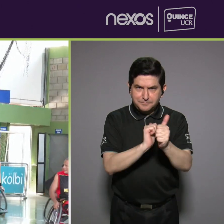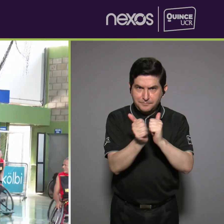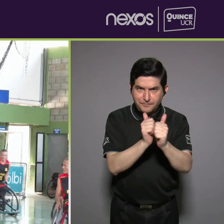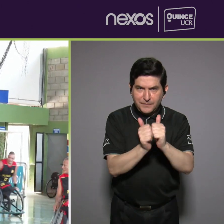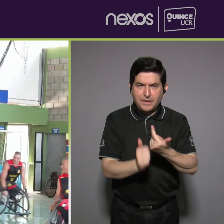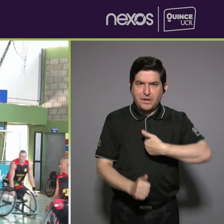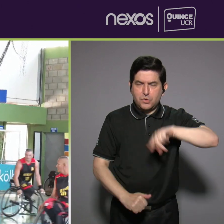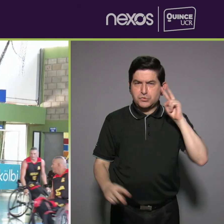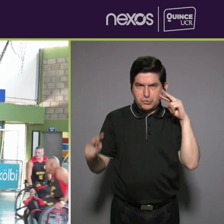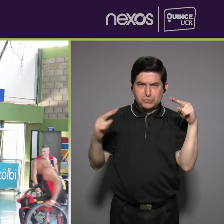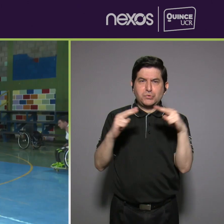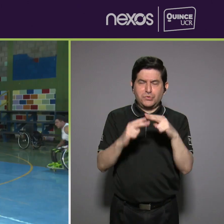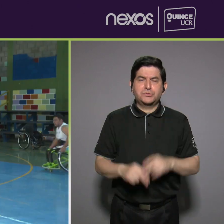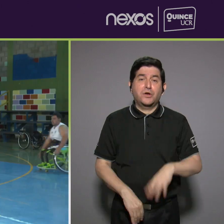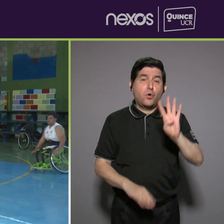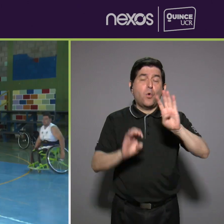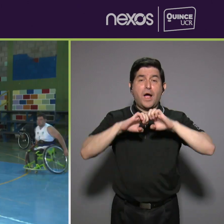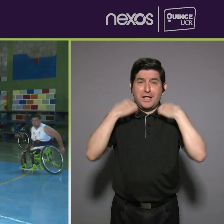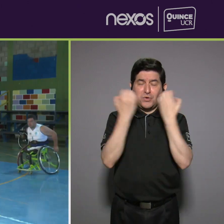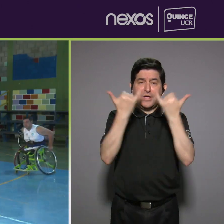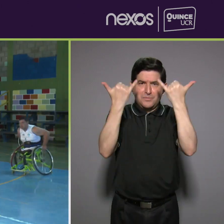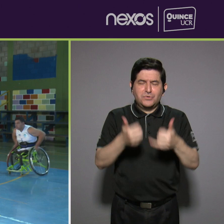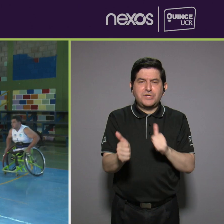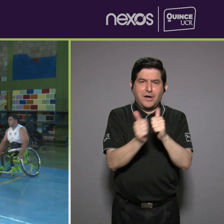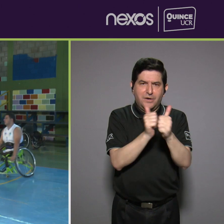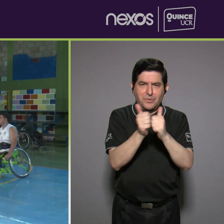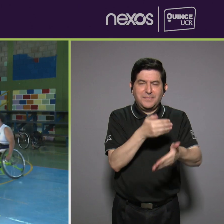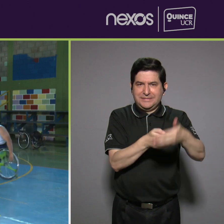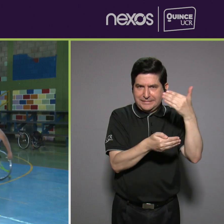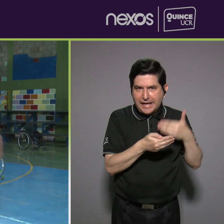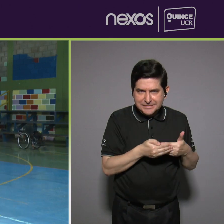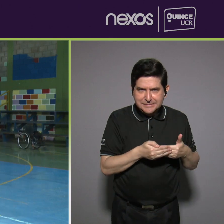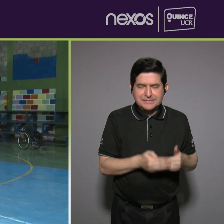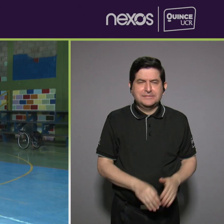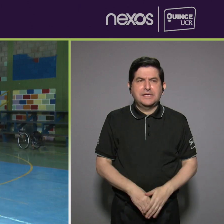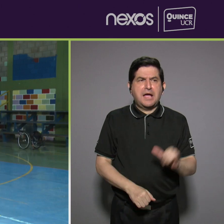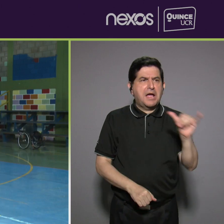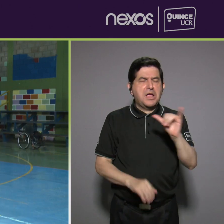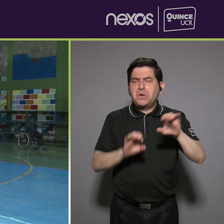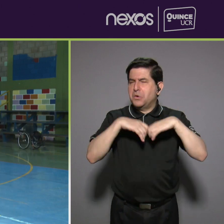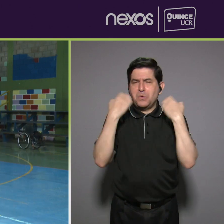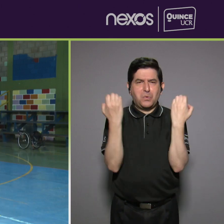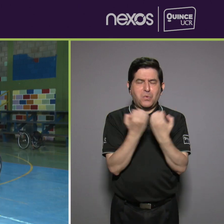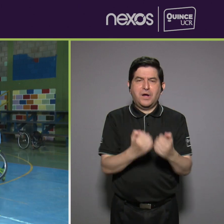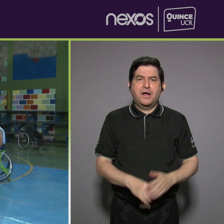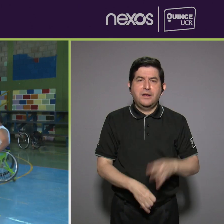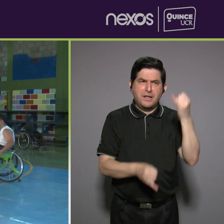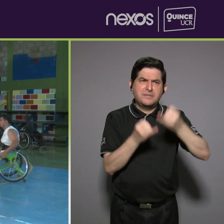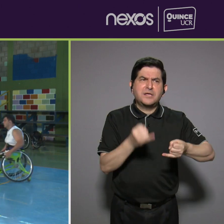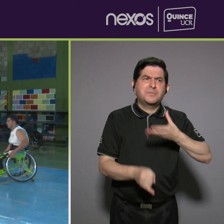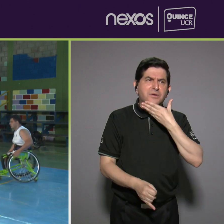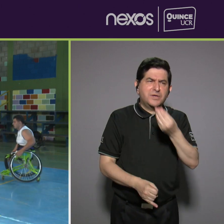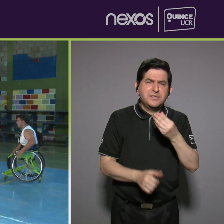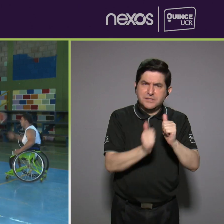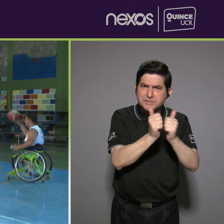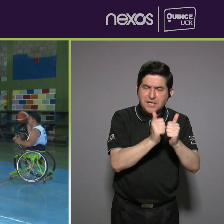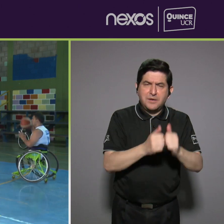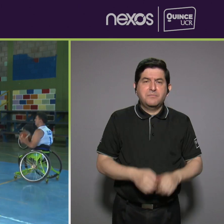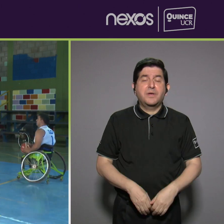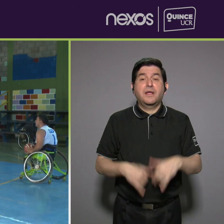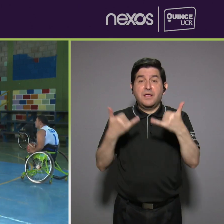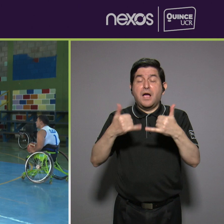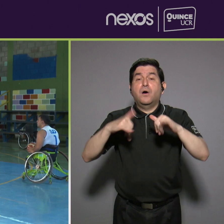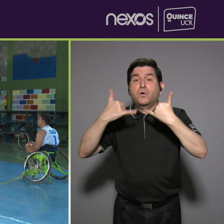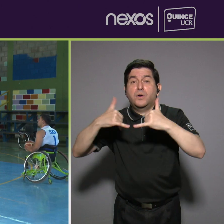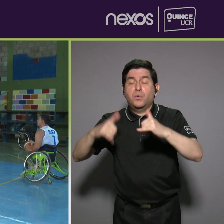ya nos conocemos mucho al ser cuatro equipos ya el torneo pasado seamos casi que los mismos equipos el torneo termina ahora en diciembre y estamos abrancando juego